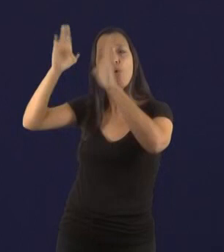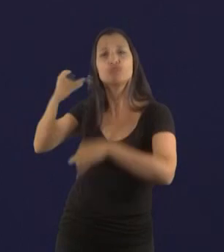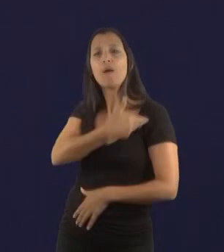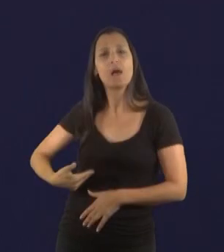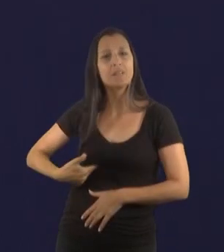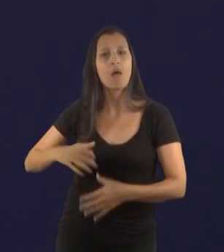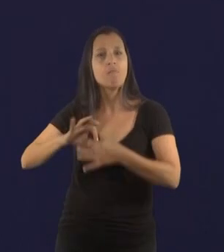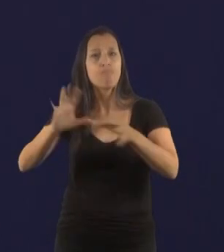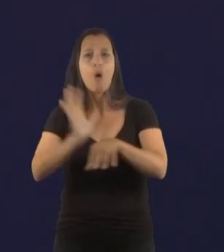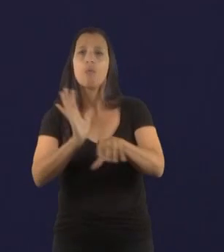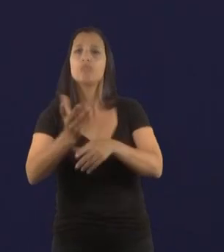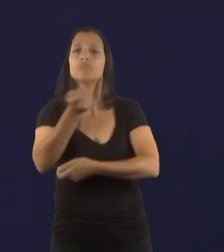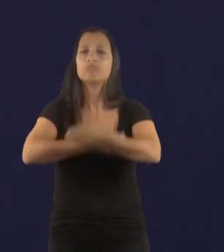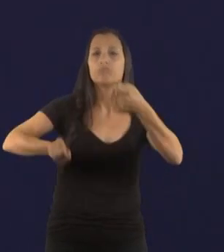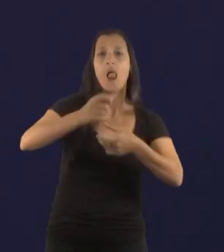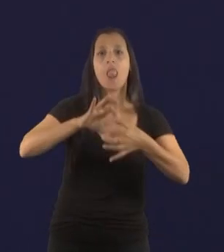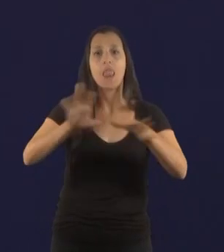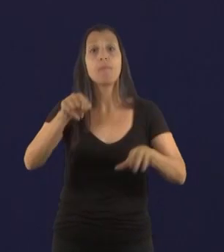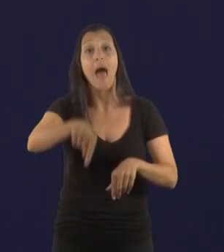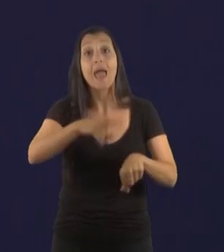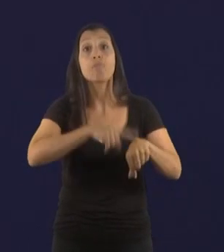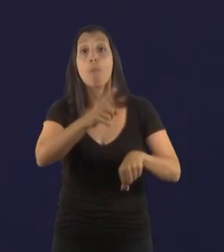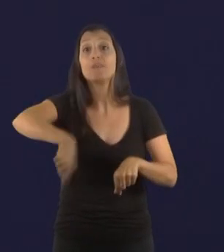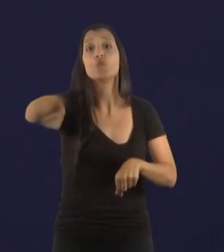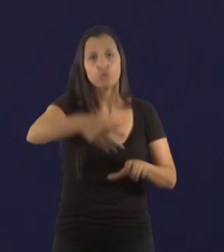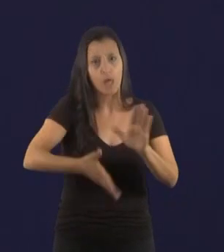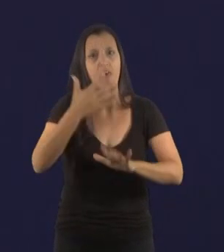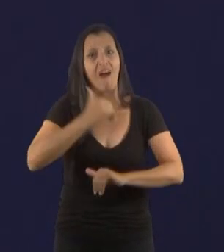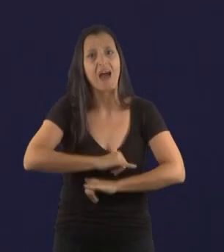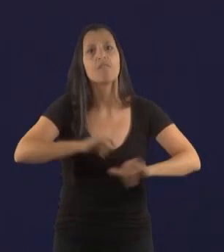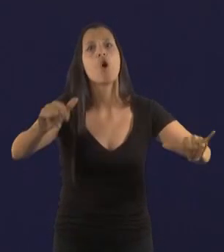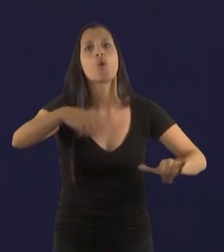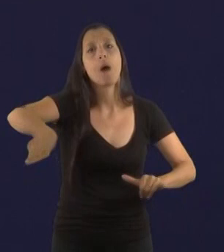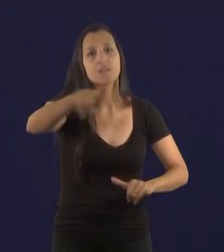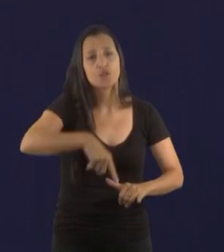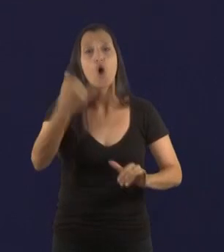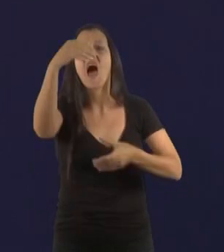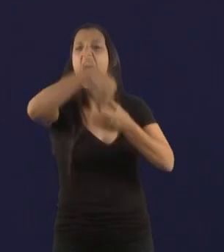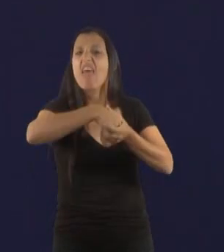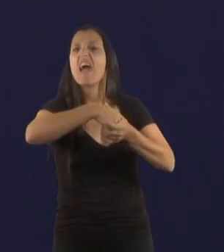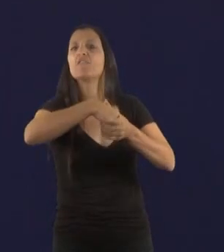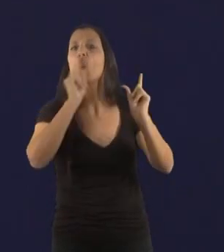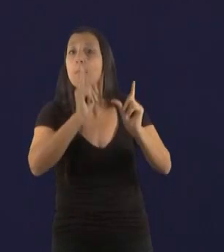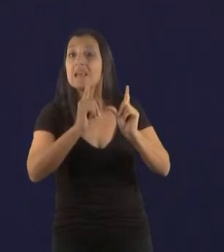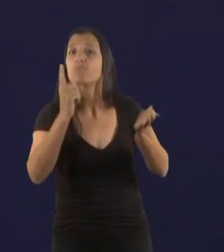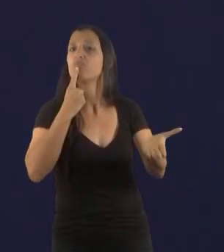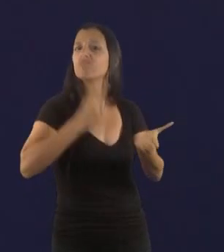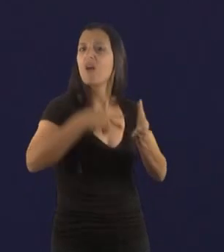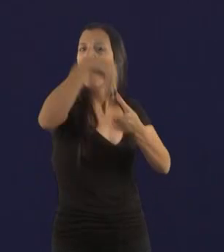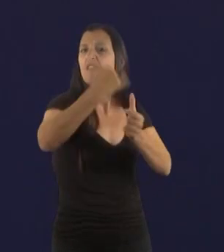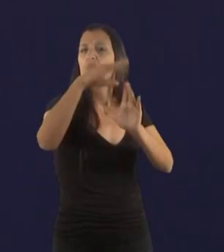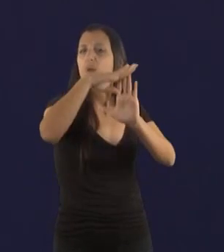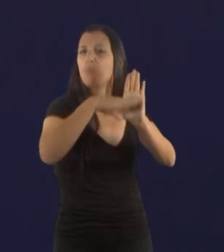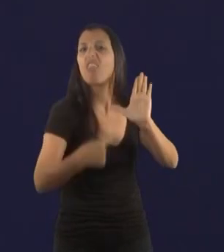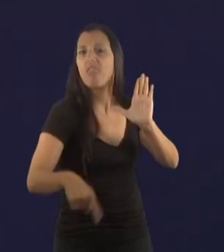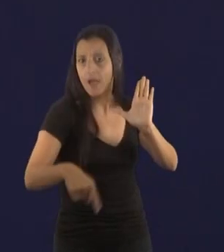Así que bueno, a partir de allí ustedes tendrán información de su contenido. En lo que respecta a